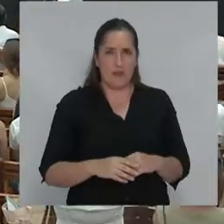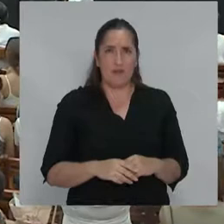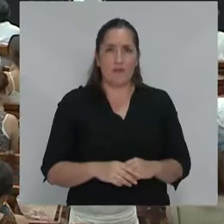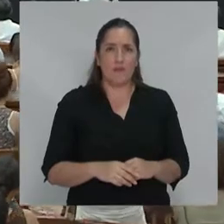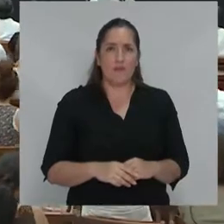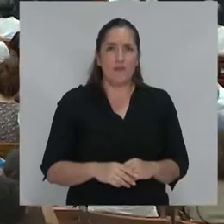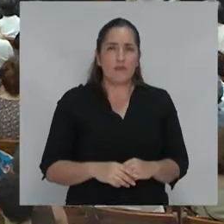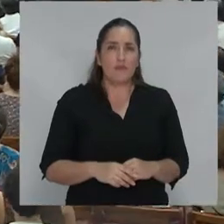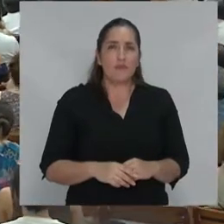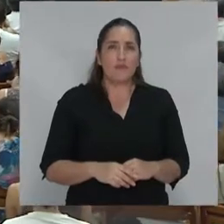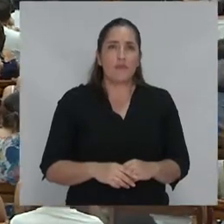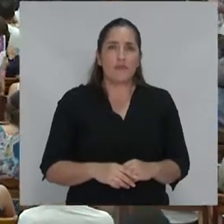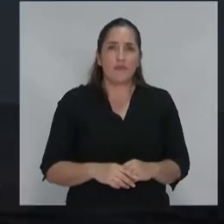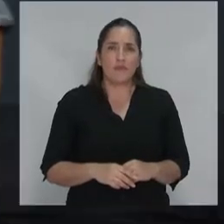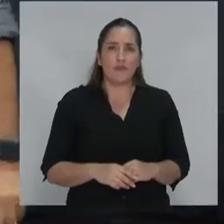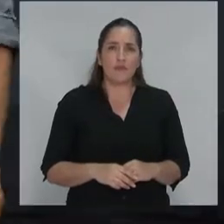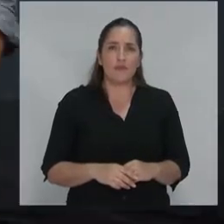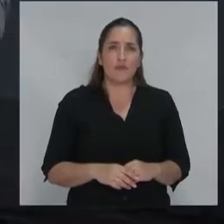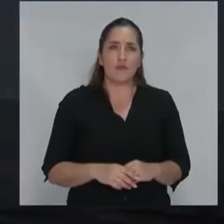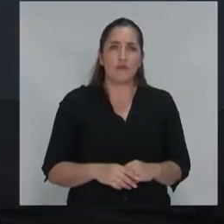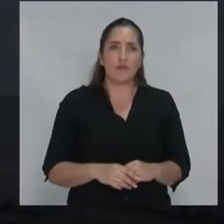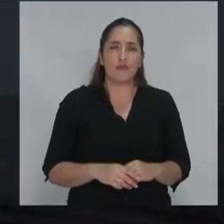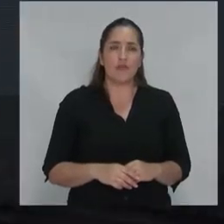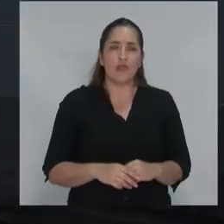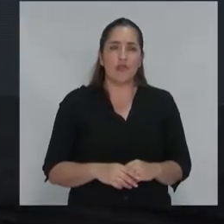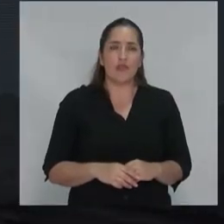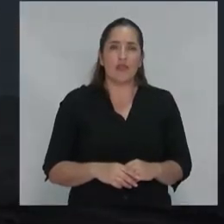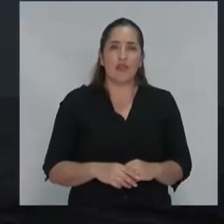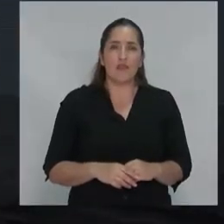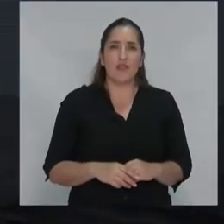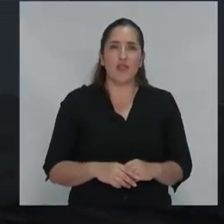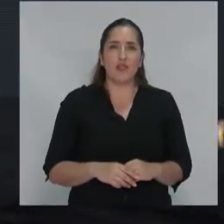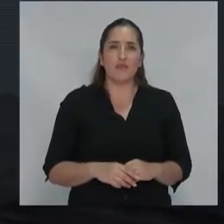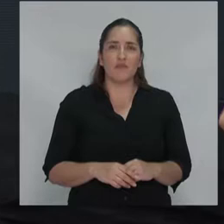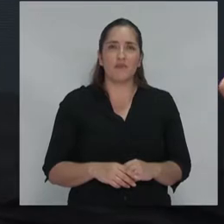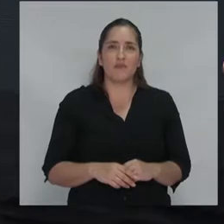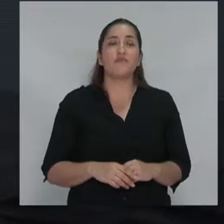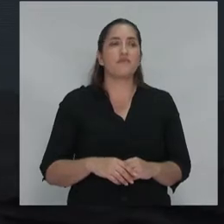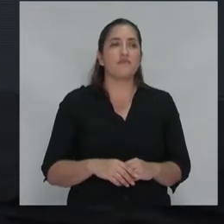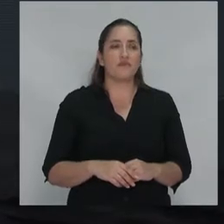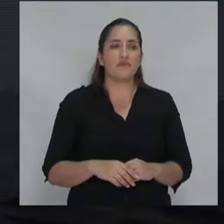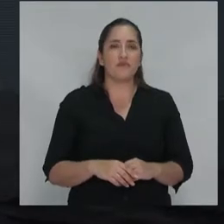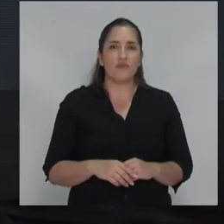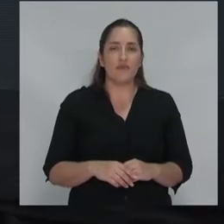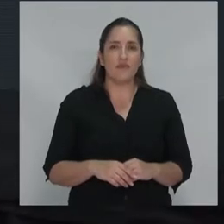Gracias, Cecilia. Gracias, CLACSO. Buenos días, compañeros y compañeras.